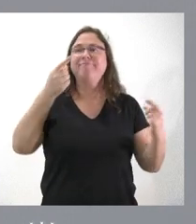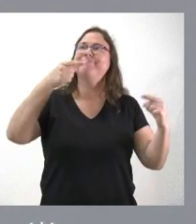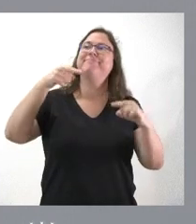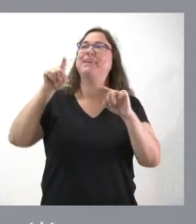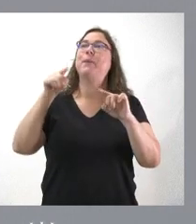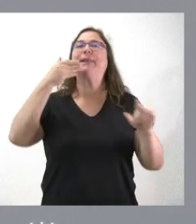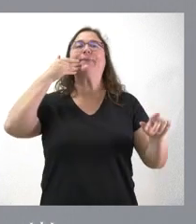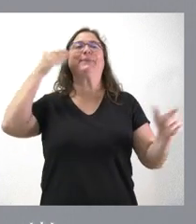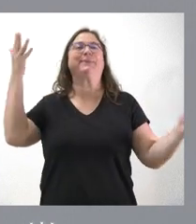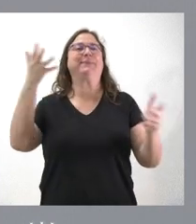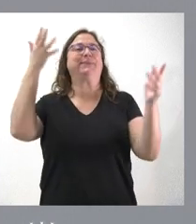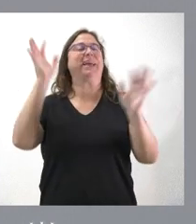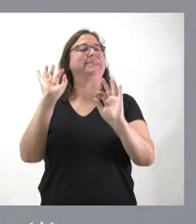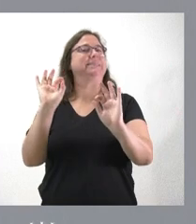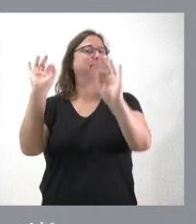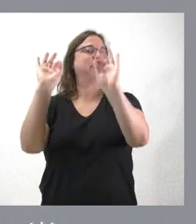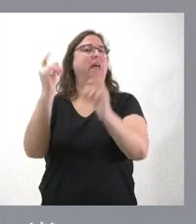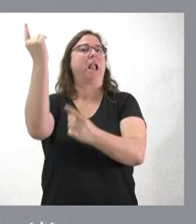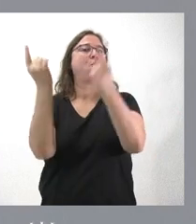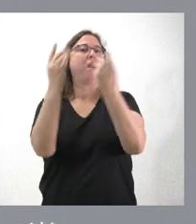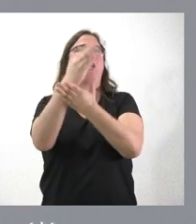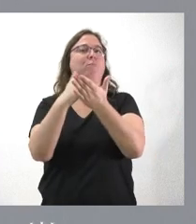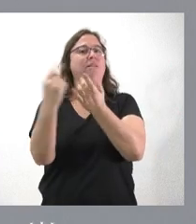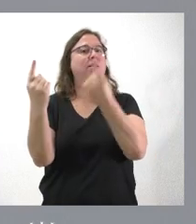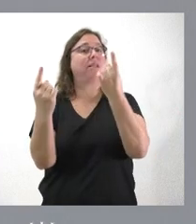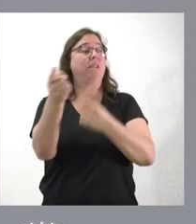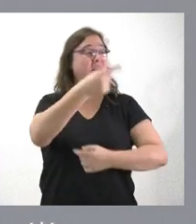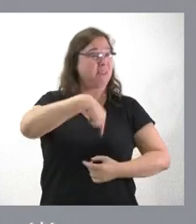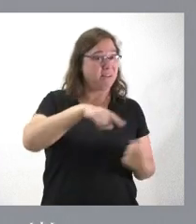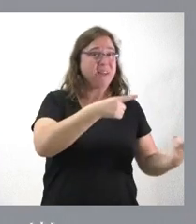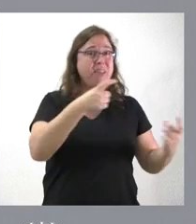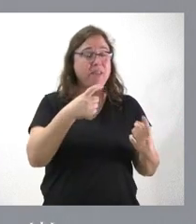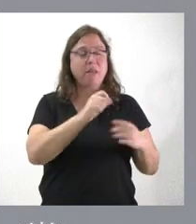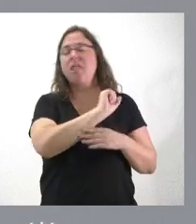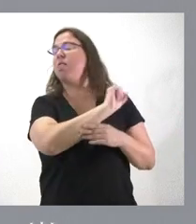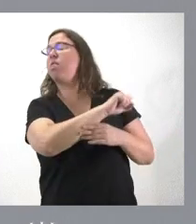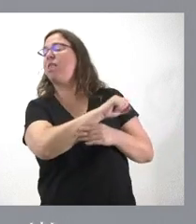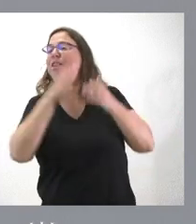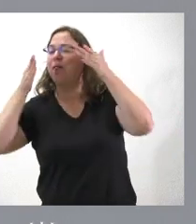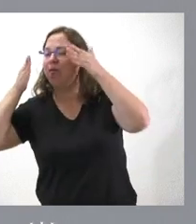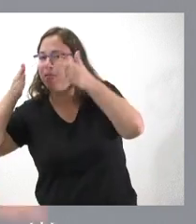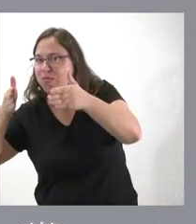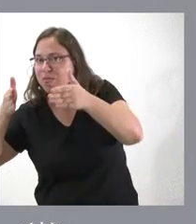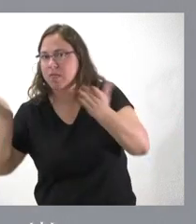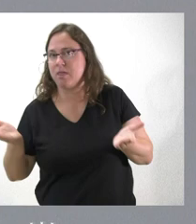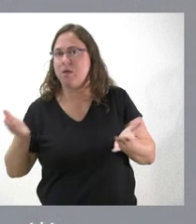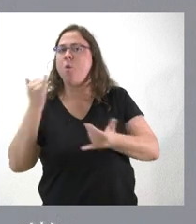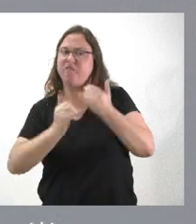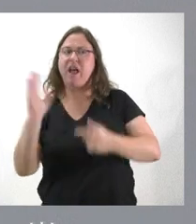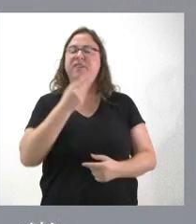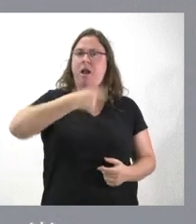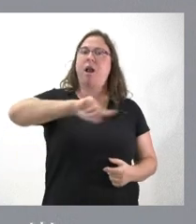un privilegio, un trato de favor hacia alguna comunidad autónoma, ignorando las necesidades del resto o lo que sería todavía peor, a costa del resto.